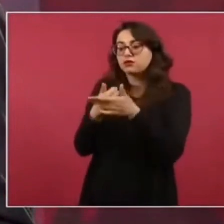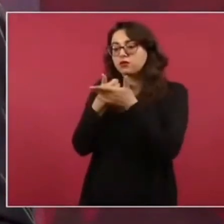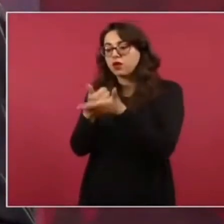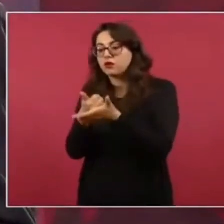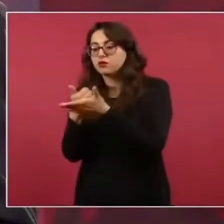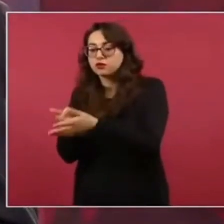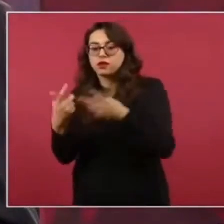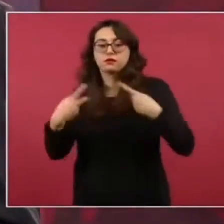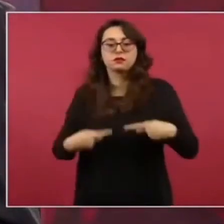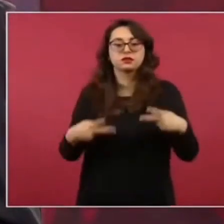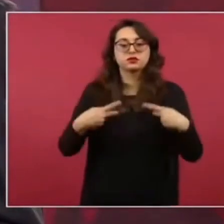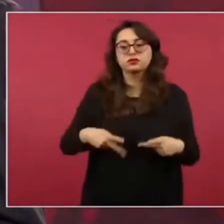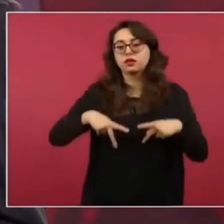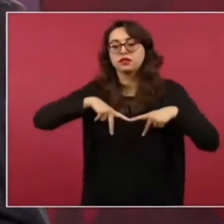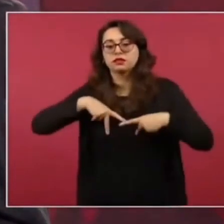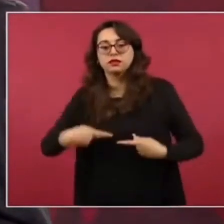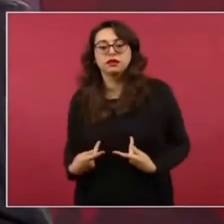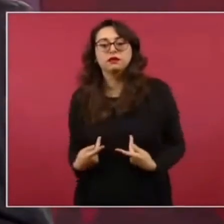a los necesitados.